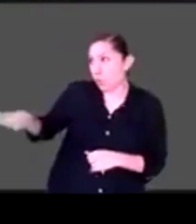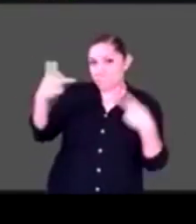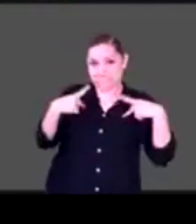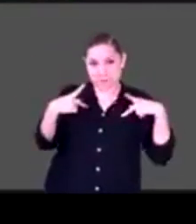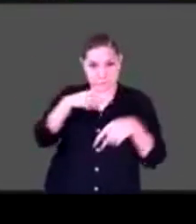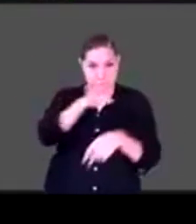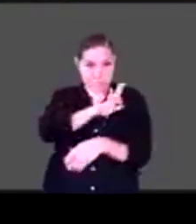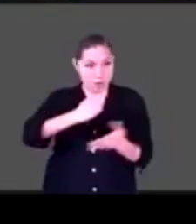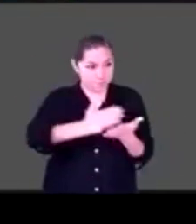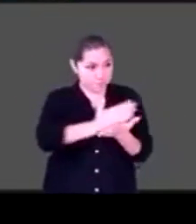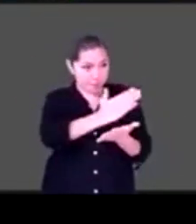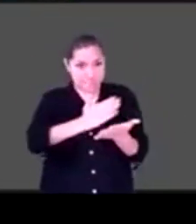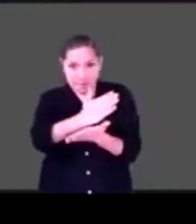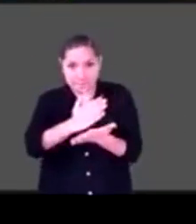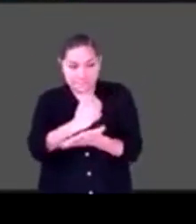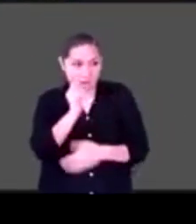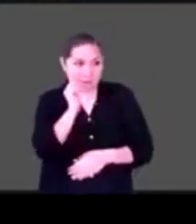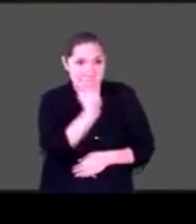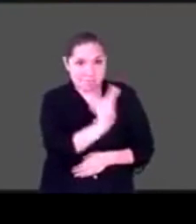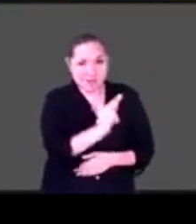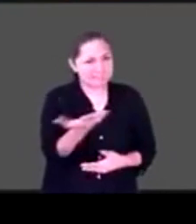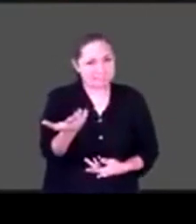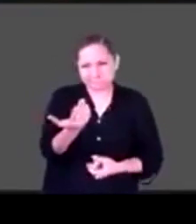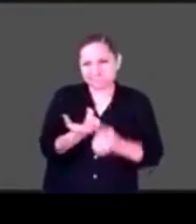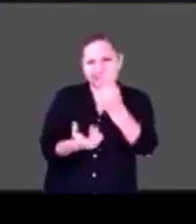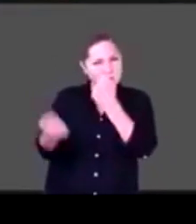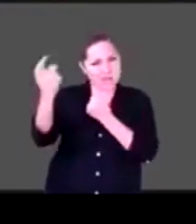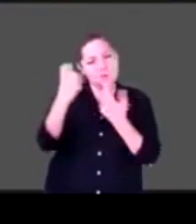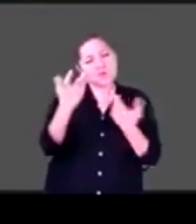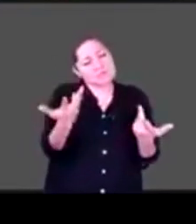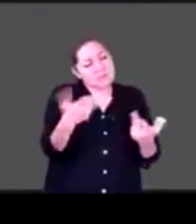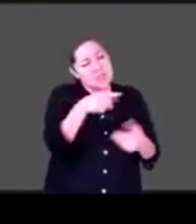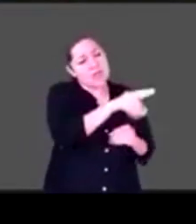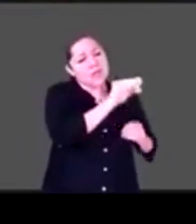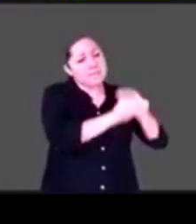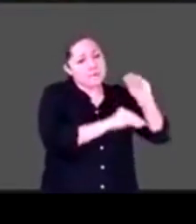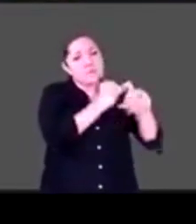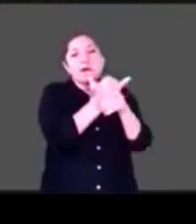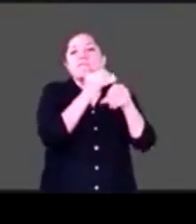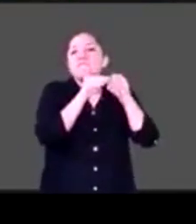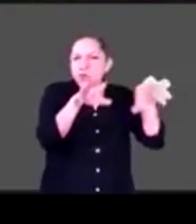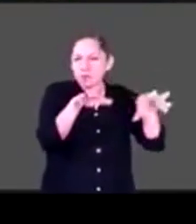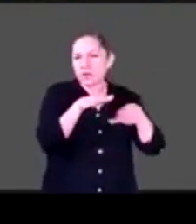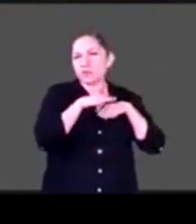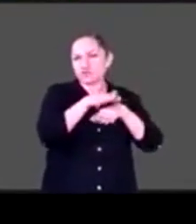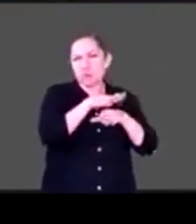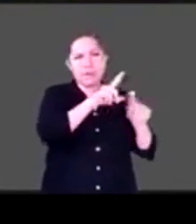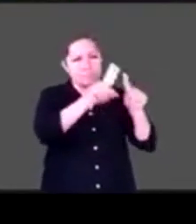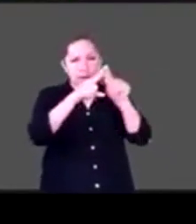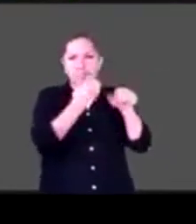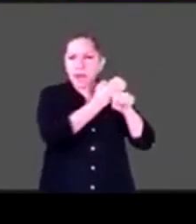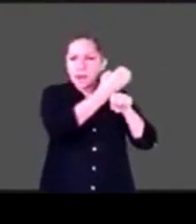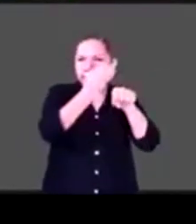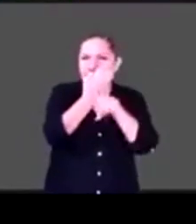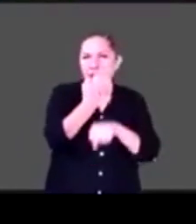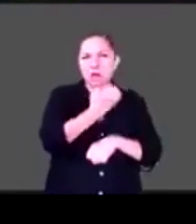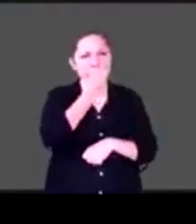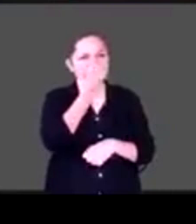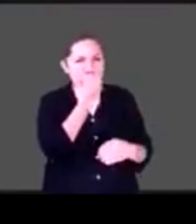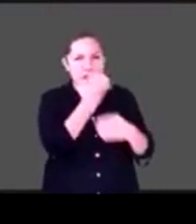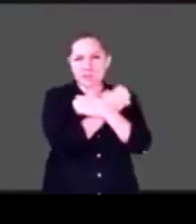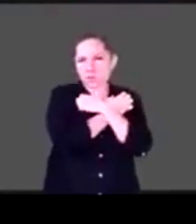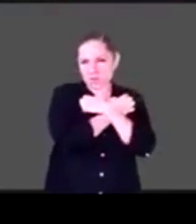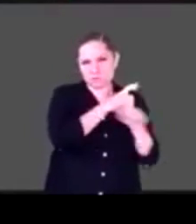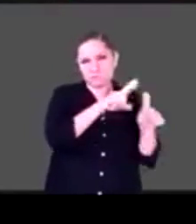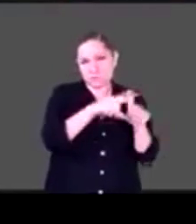etcétera, ¿no? Pero siempre está, siempre somos los olvidados, ¿no? Las familias y que tenemos personas con